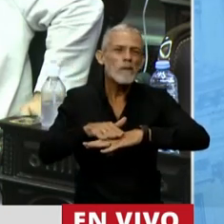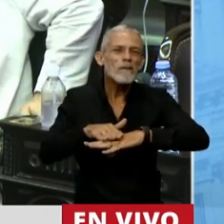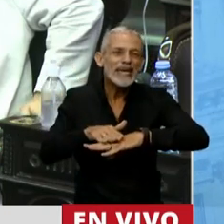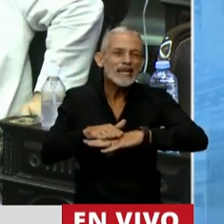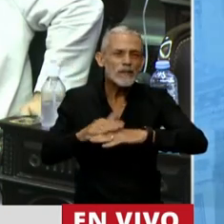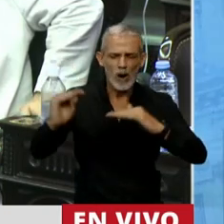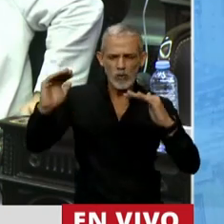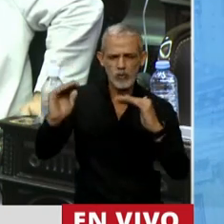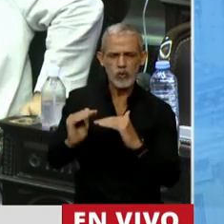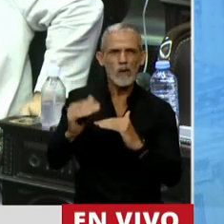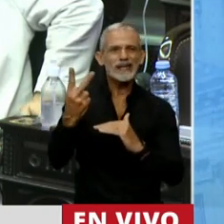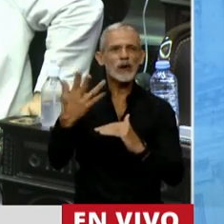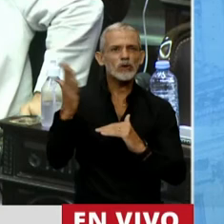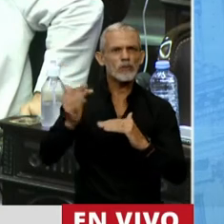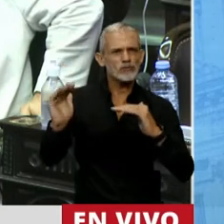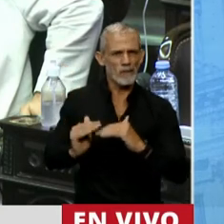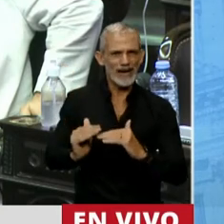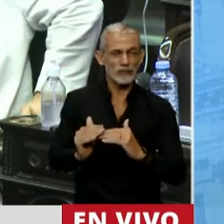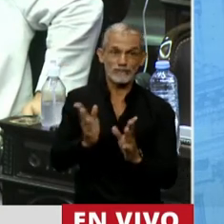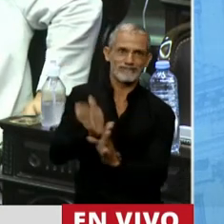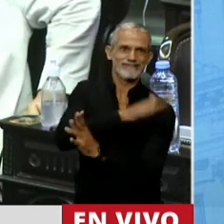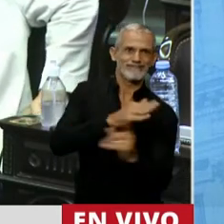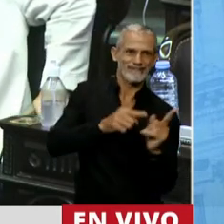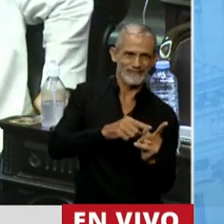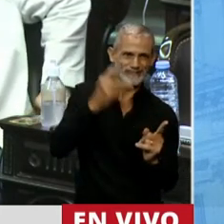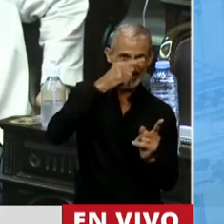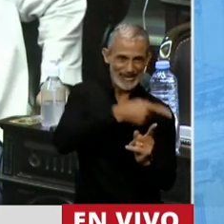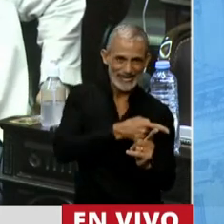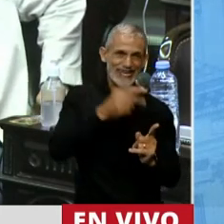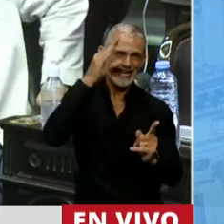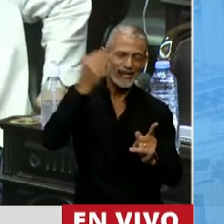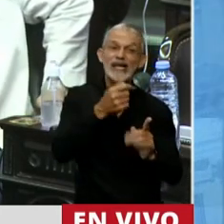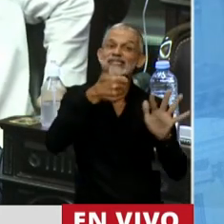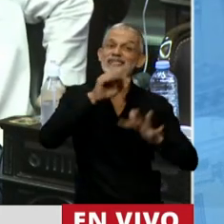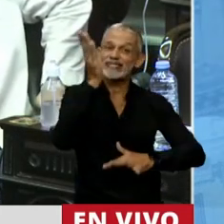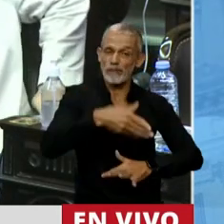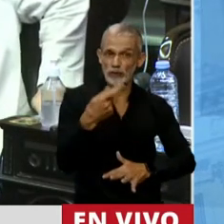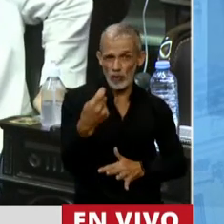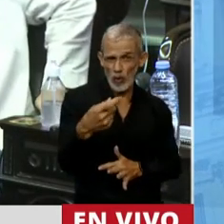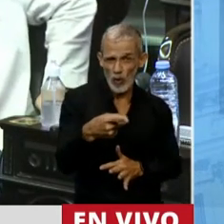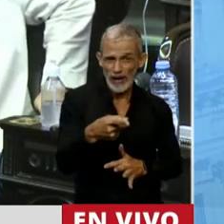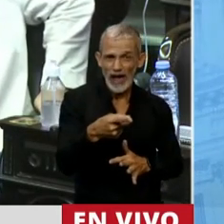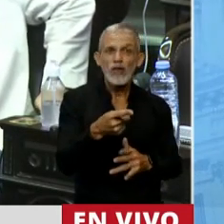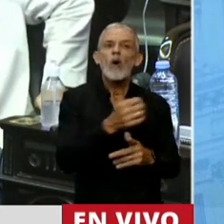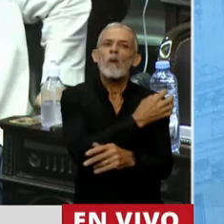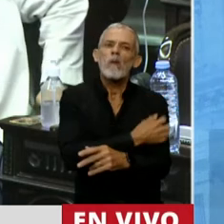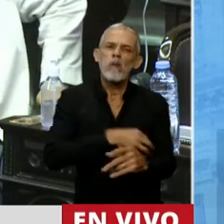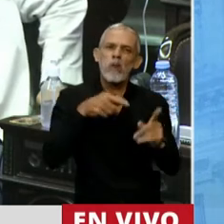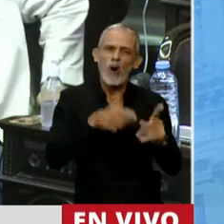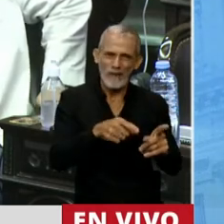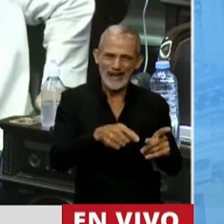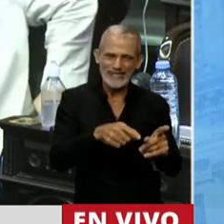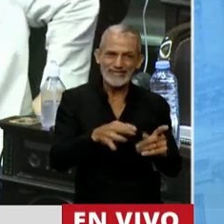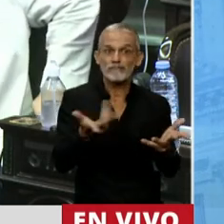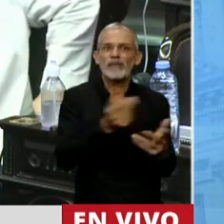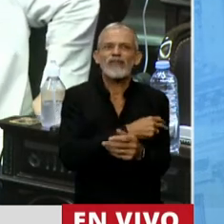24%. En la gestión anterior, el 60%, 60% de los jubilados cayó en la pobreza, según datos de la